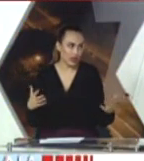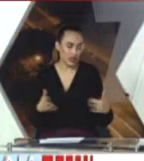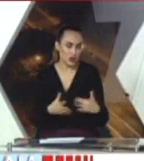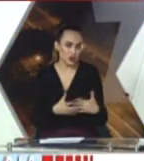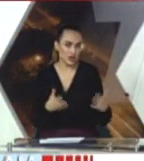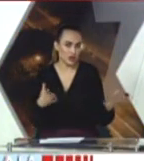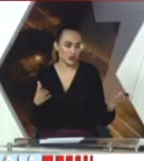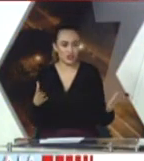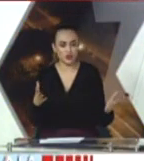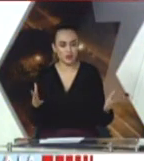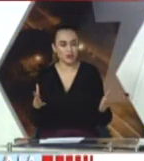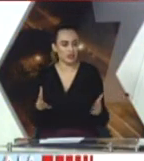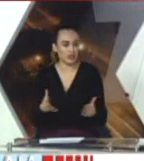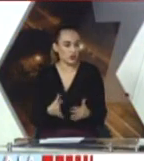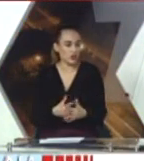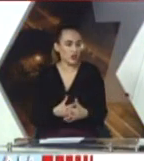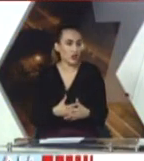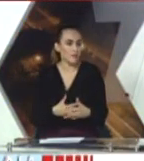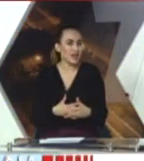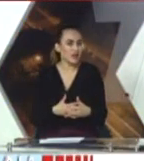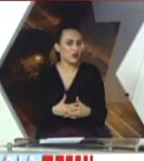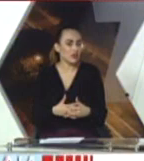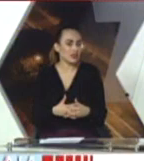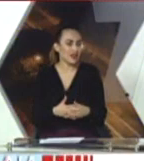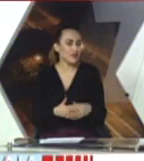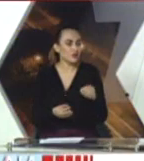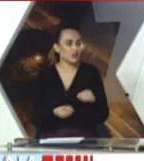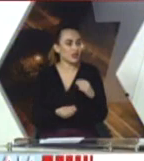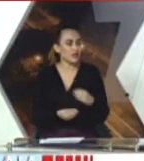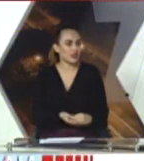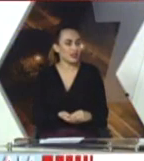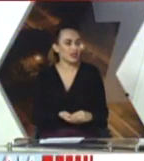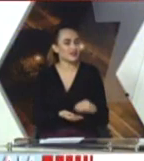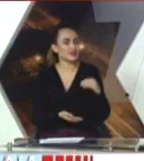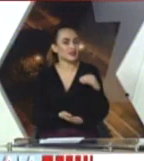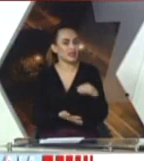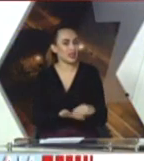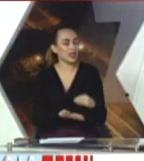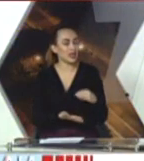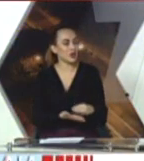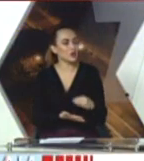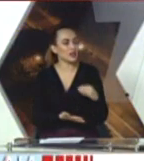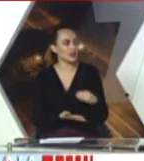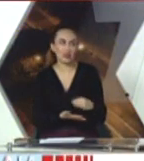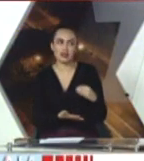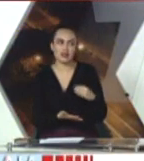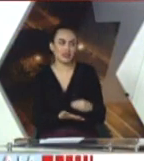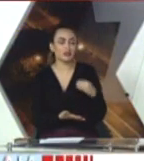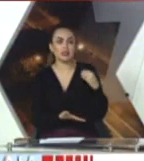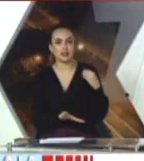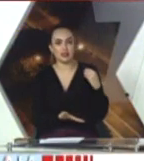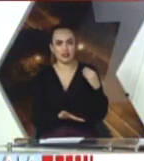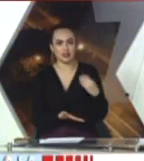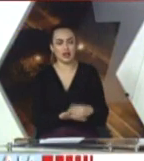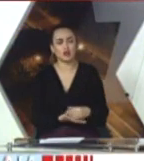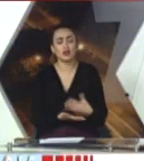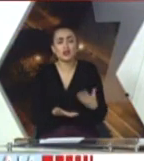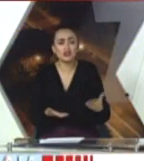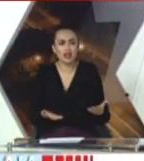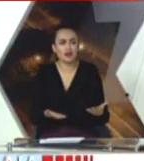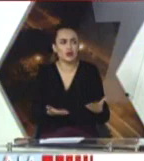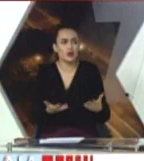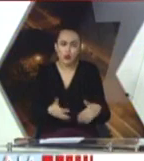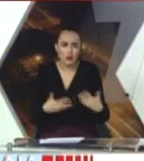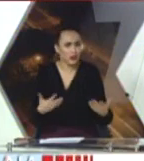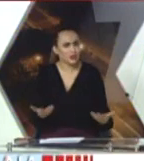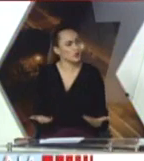en los horarios que son permitidos, pero que sea únicamente si se tiene algo que hacer estrictamente necesario, de